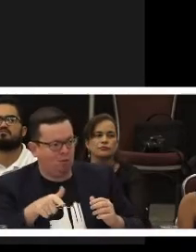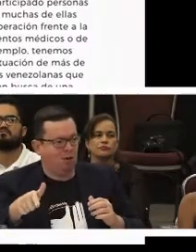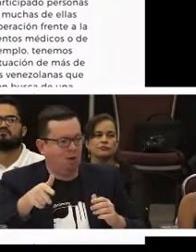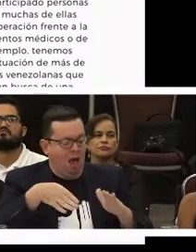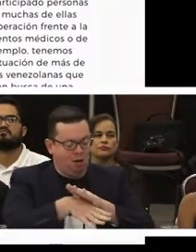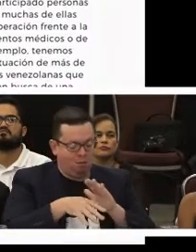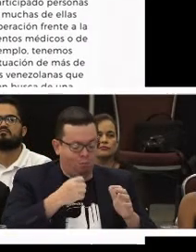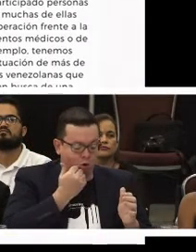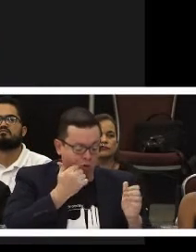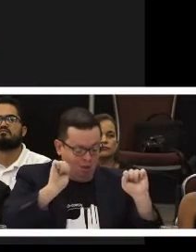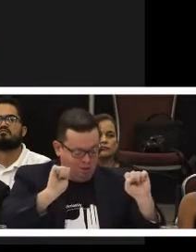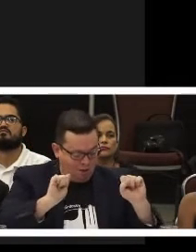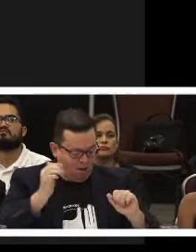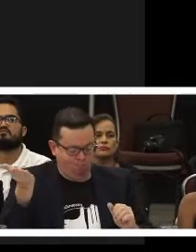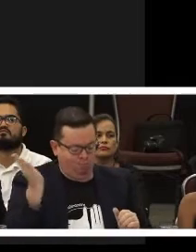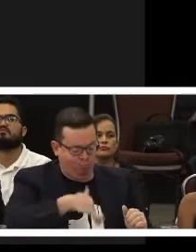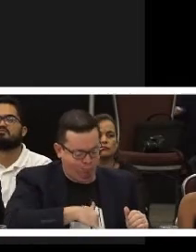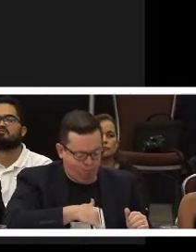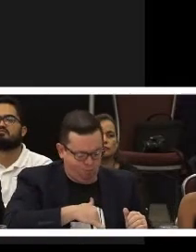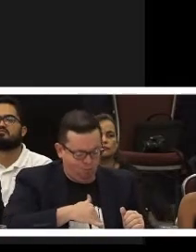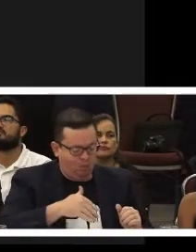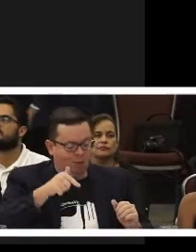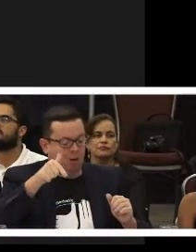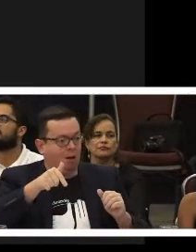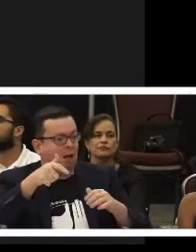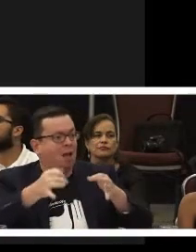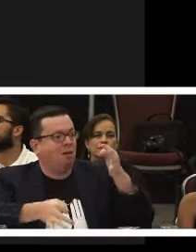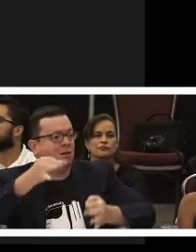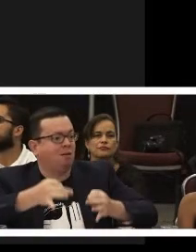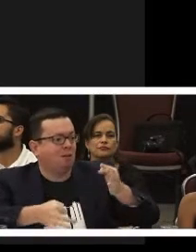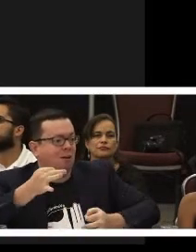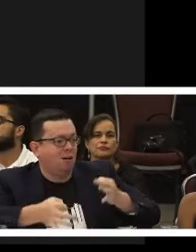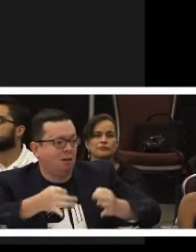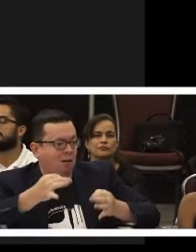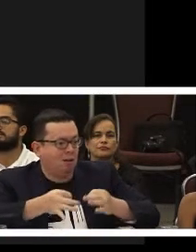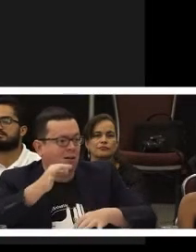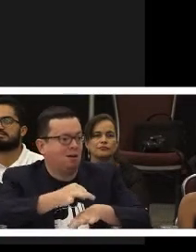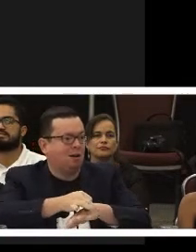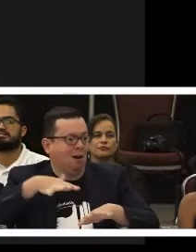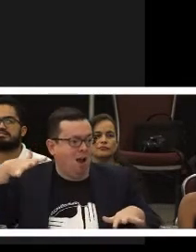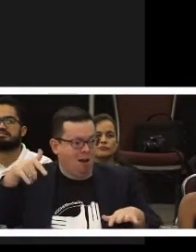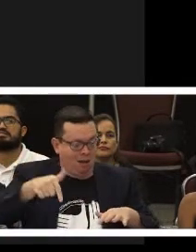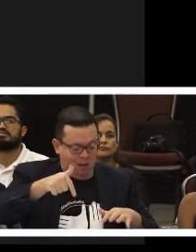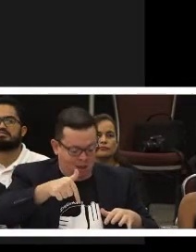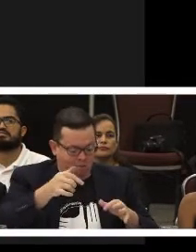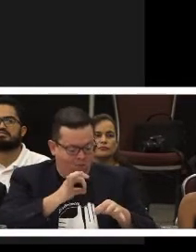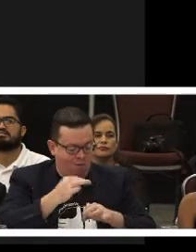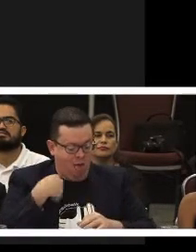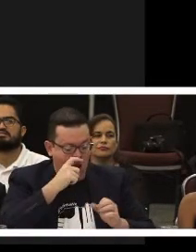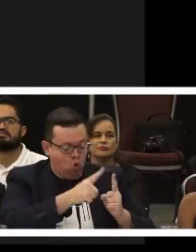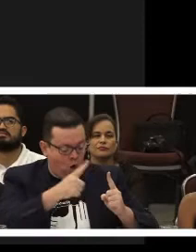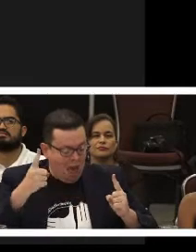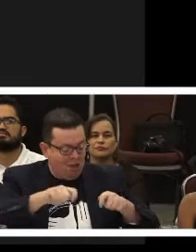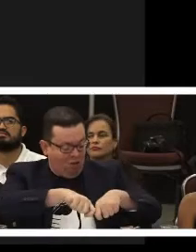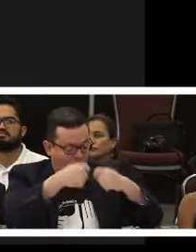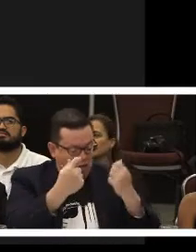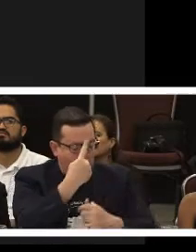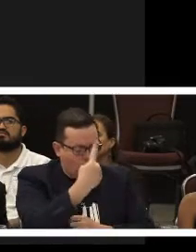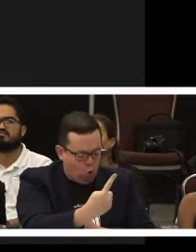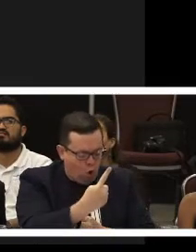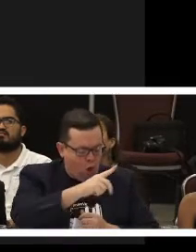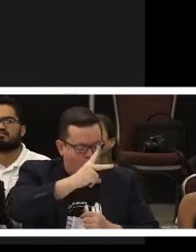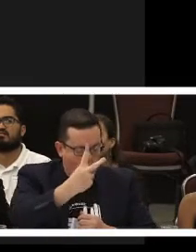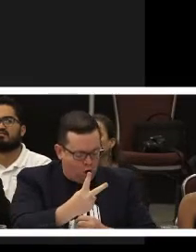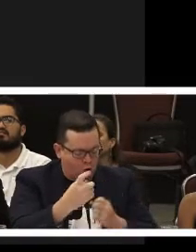de las protestas, específicamente el caso de Joyner Peña, de 28 años, y Mero Inghuitián, de 25, personas con discapacidad que